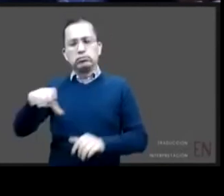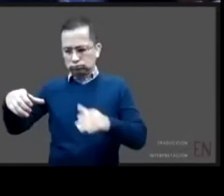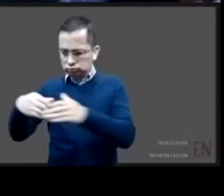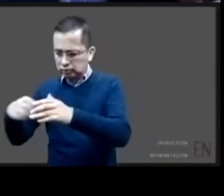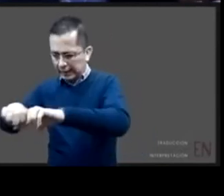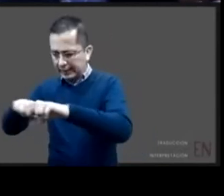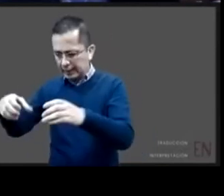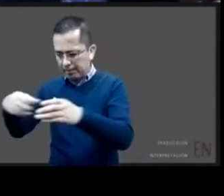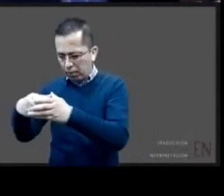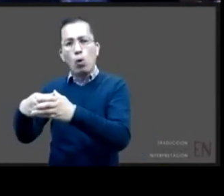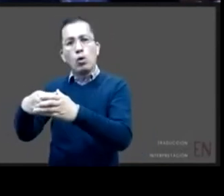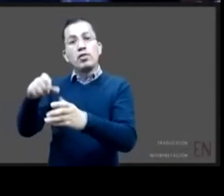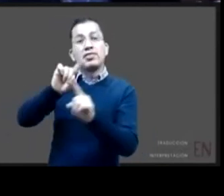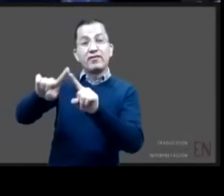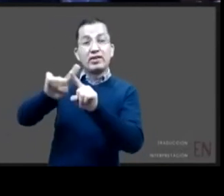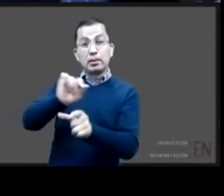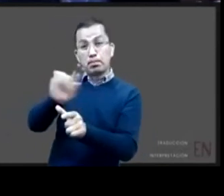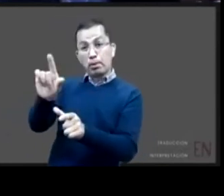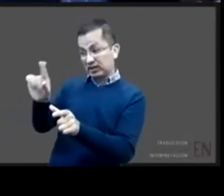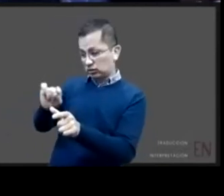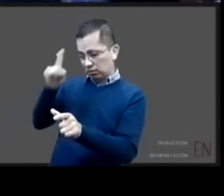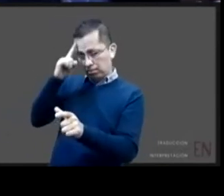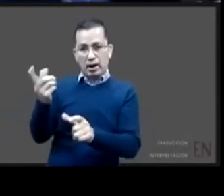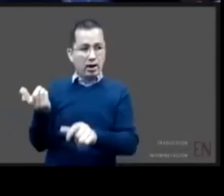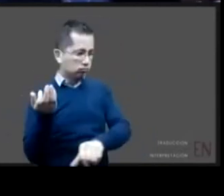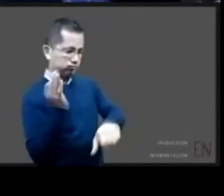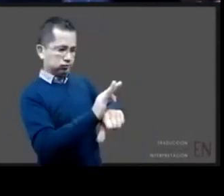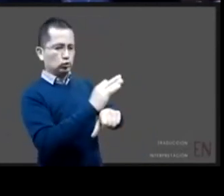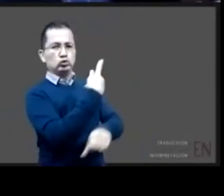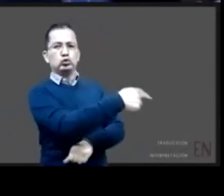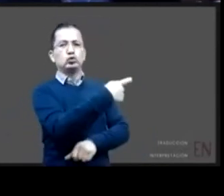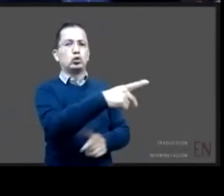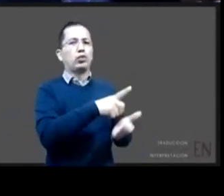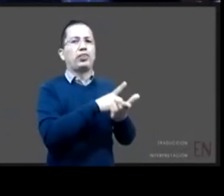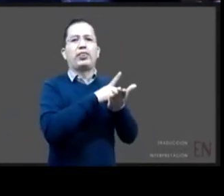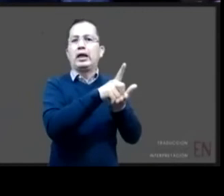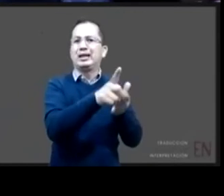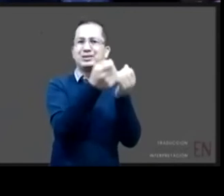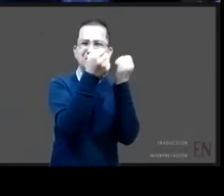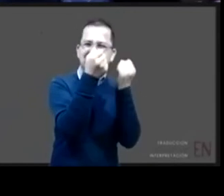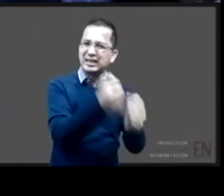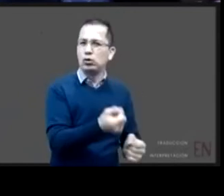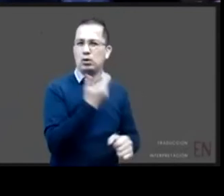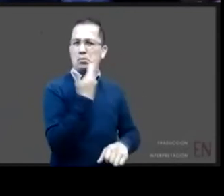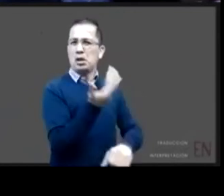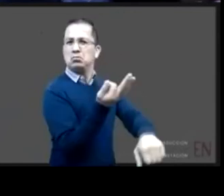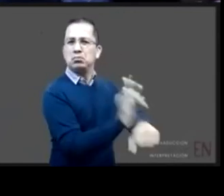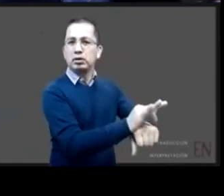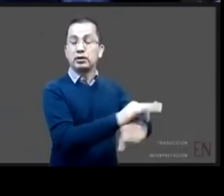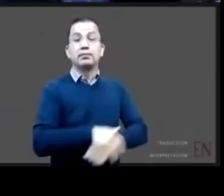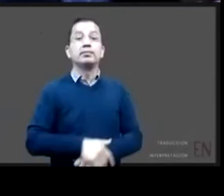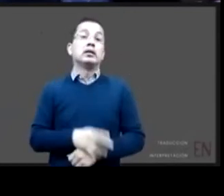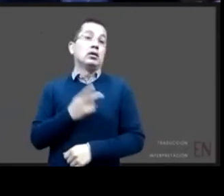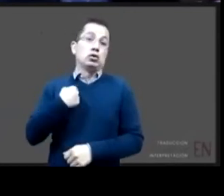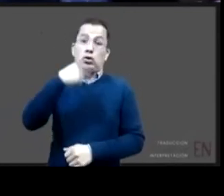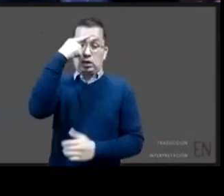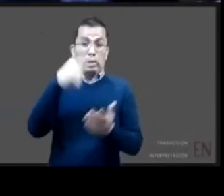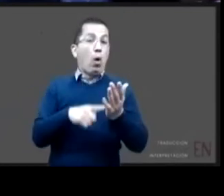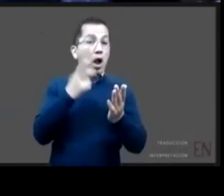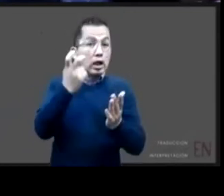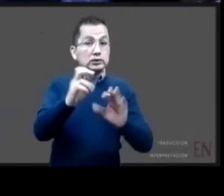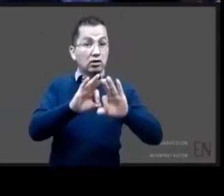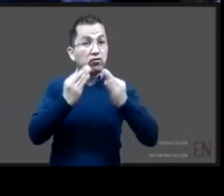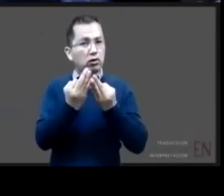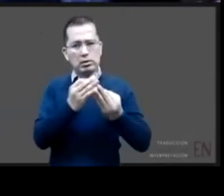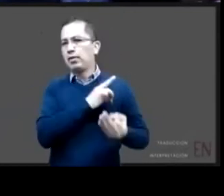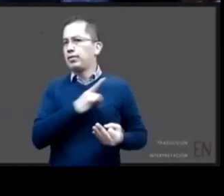a las niñas niños y adolescentes creo que ese es un enfoque que debemos de prevalecer y estoy seguro que las